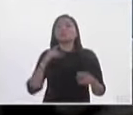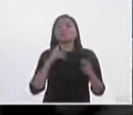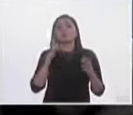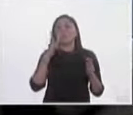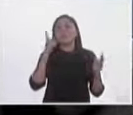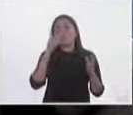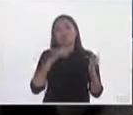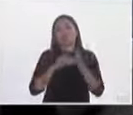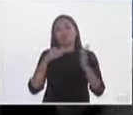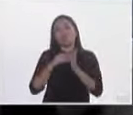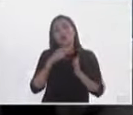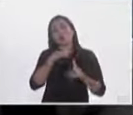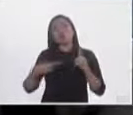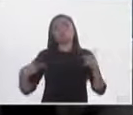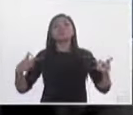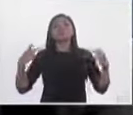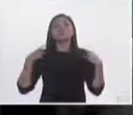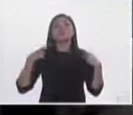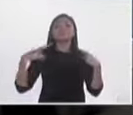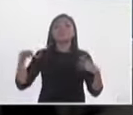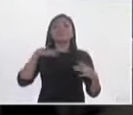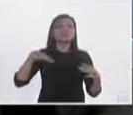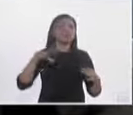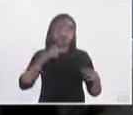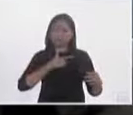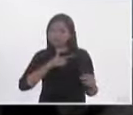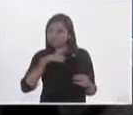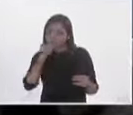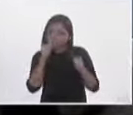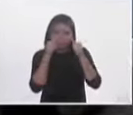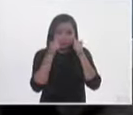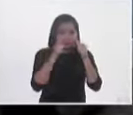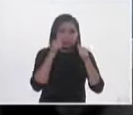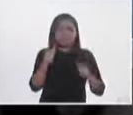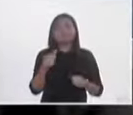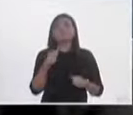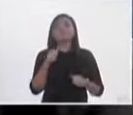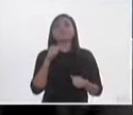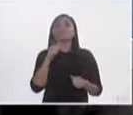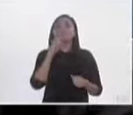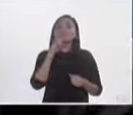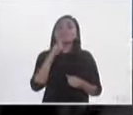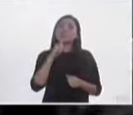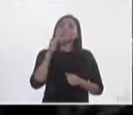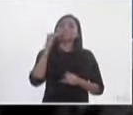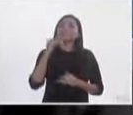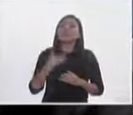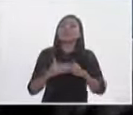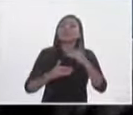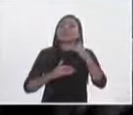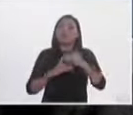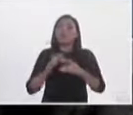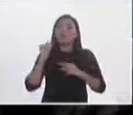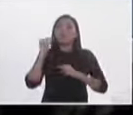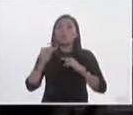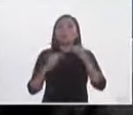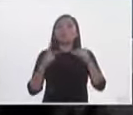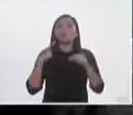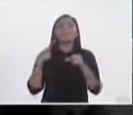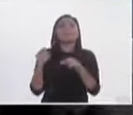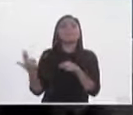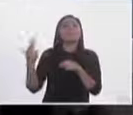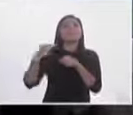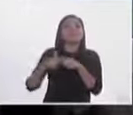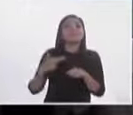casilla participando. Es decir, el sistema electoral no se cayó. Sí, se lo ganó. Algo real. Fue esto, digamos, una